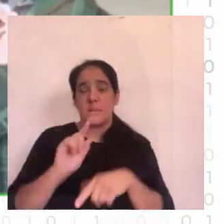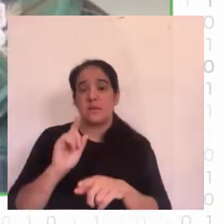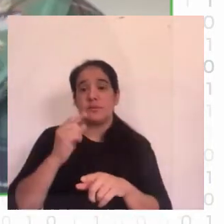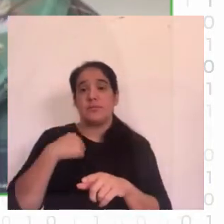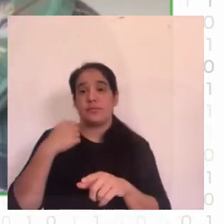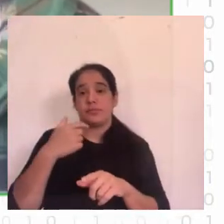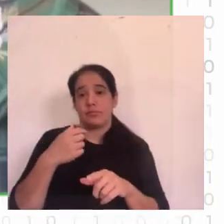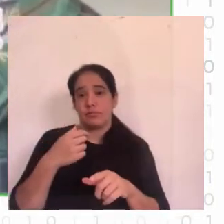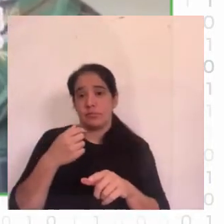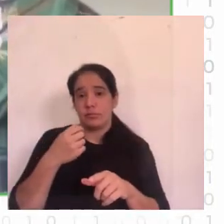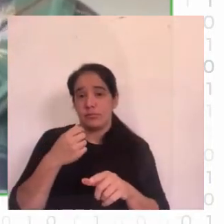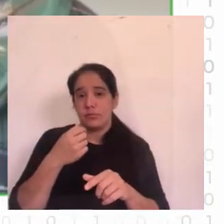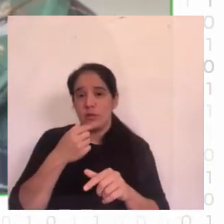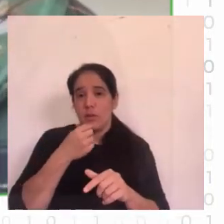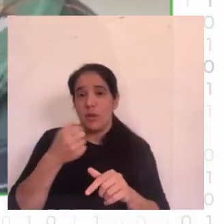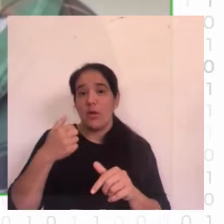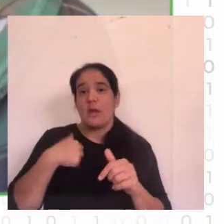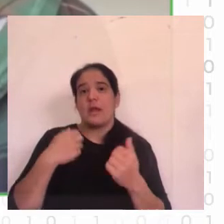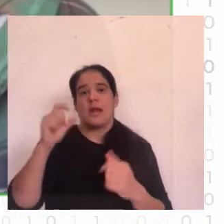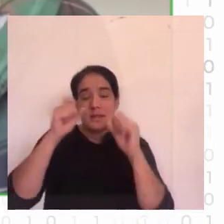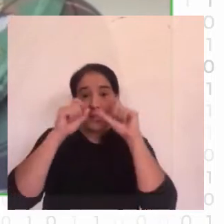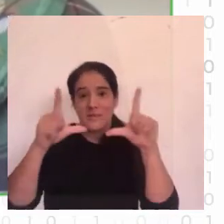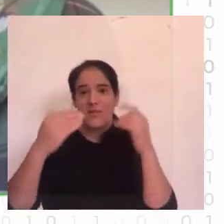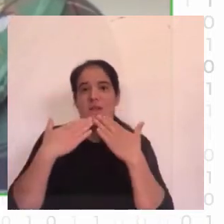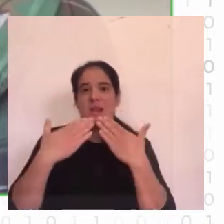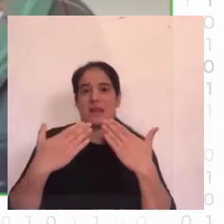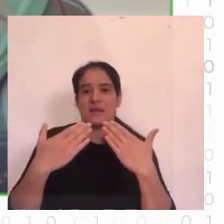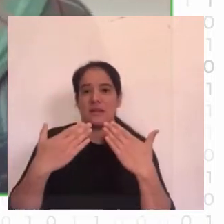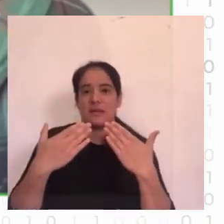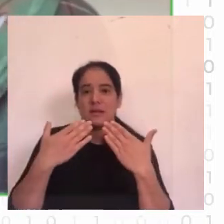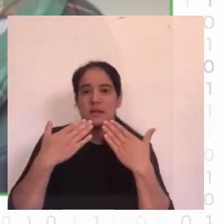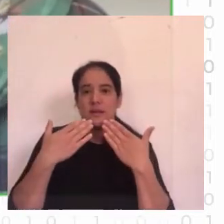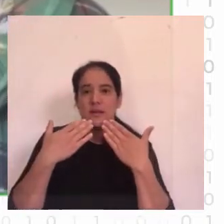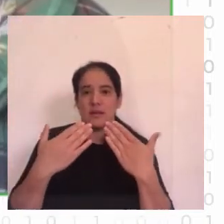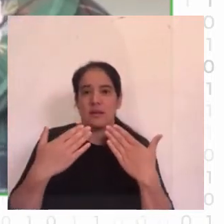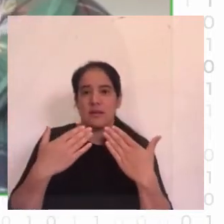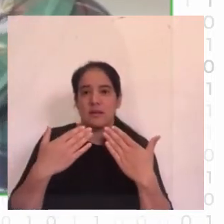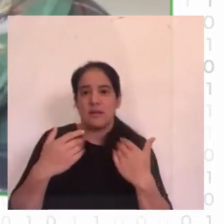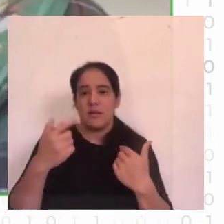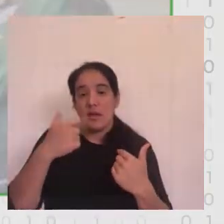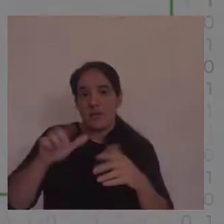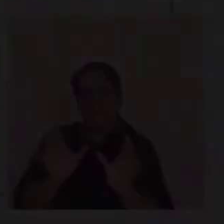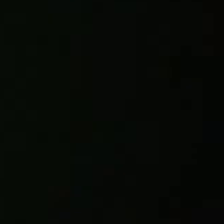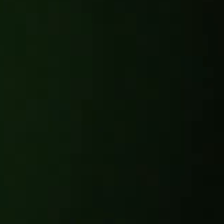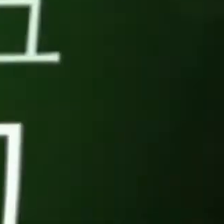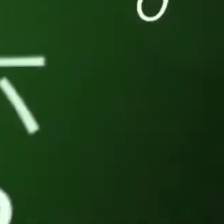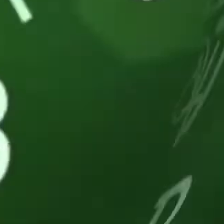gracias por su atención y como siempre los exhorto a ser parte de este magnífico mundo que es el mundo tecnológico